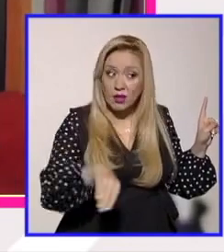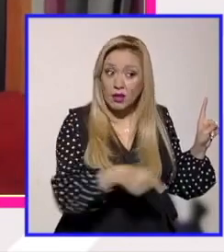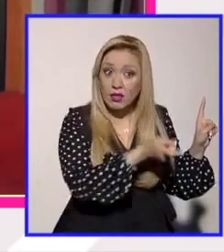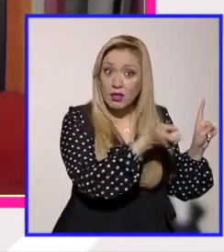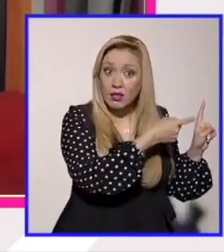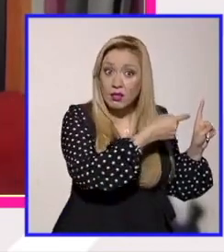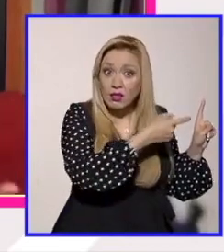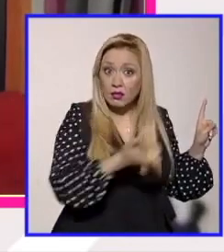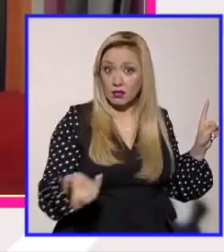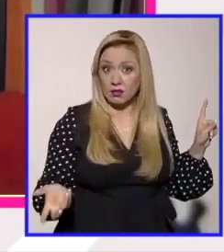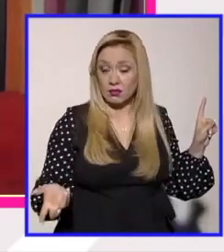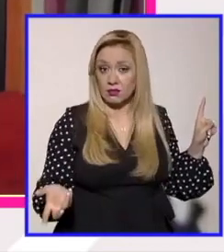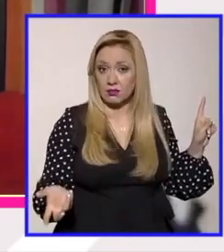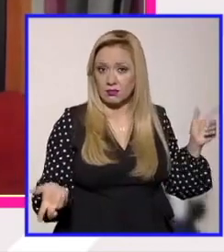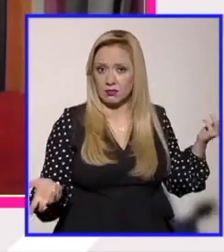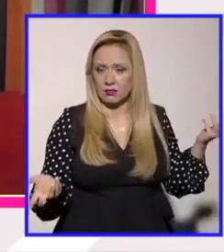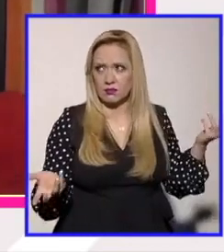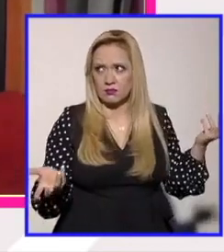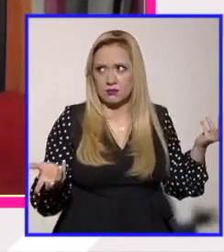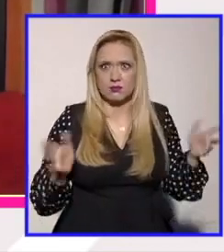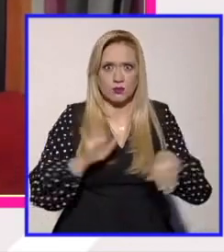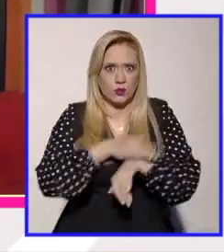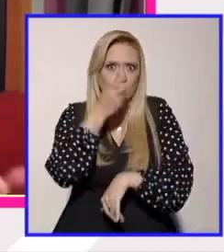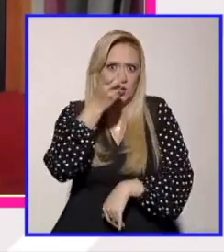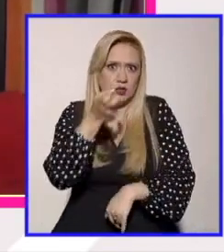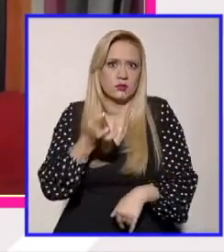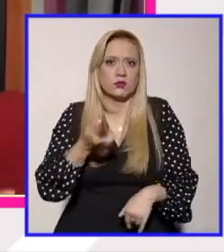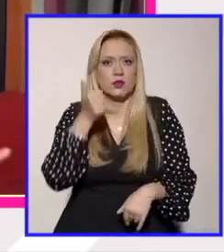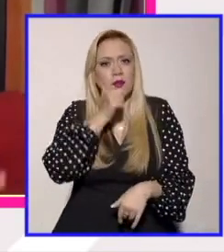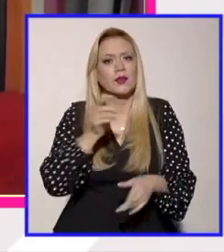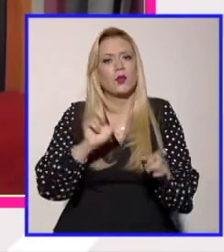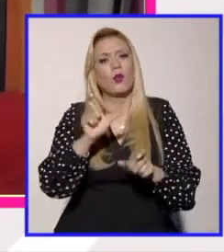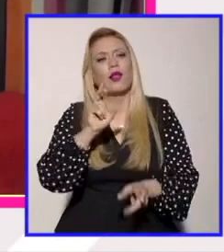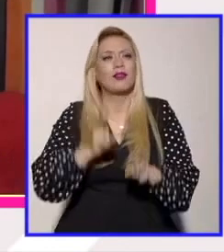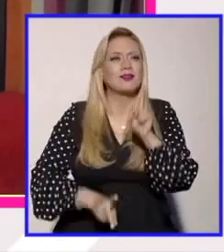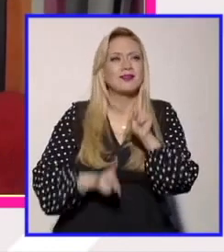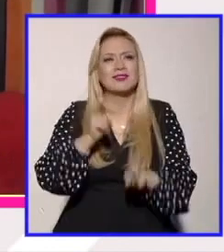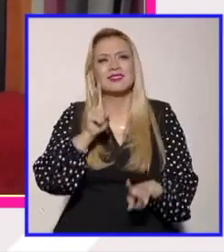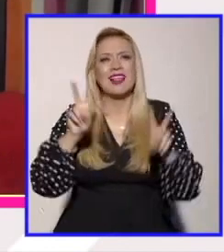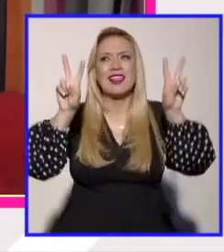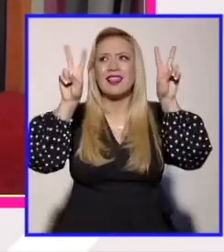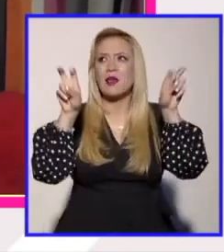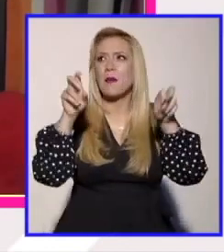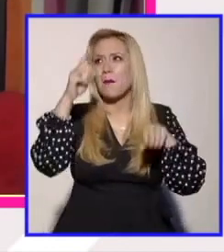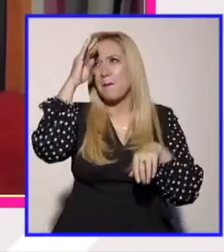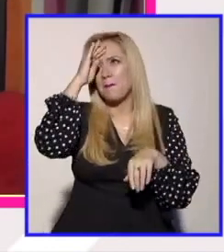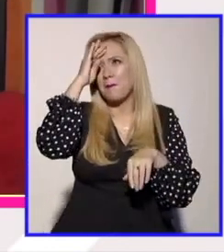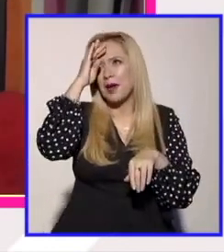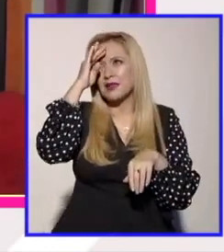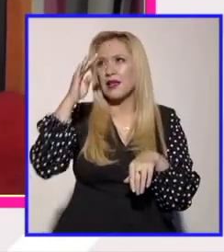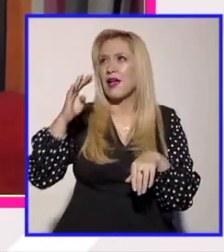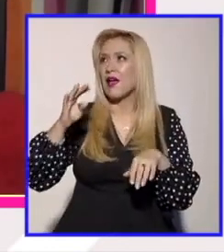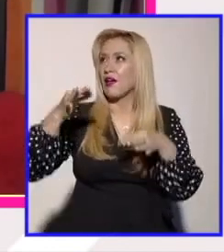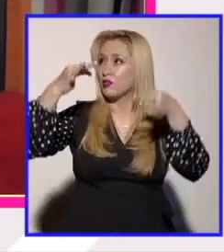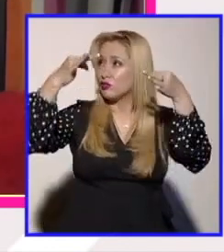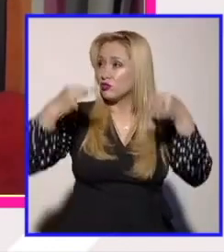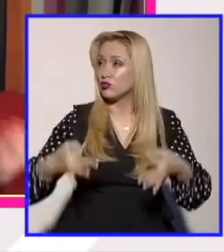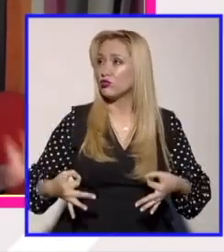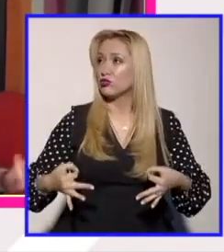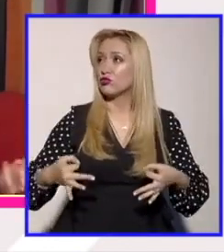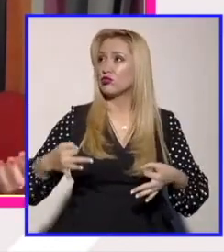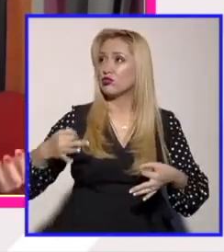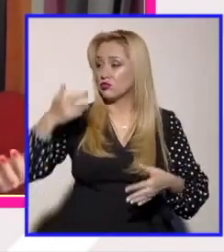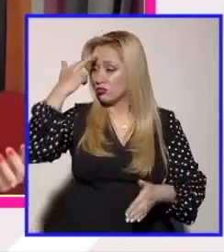como que siento que cada vez que se habla acerca de este tema no estamos hablando de una real violencia patriarcal y por